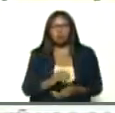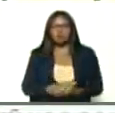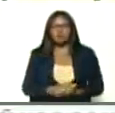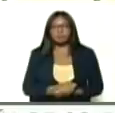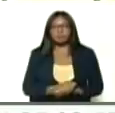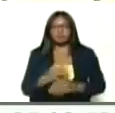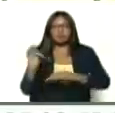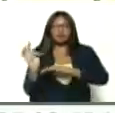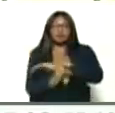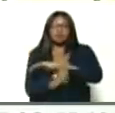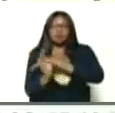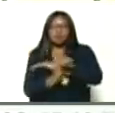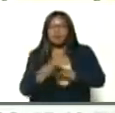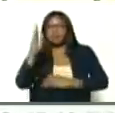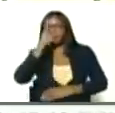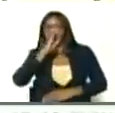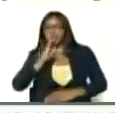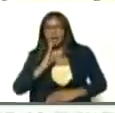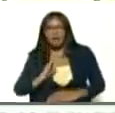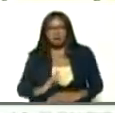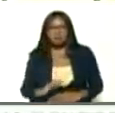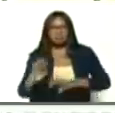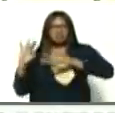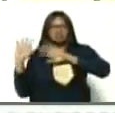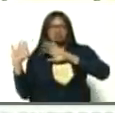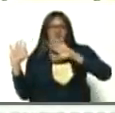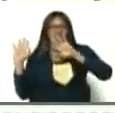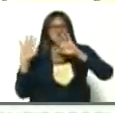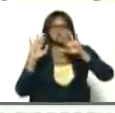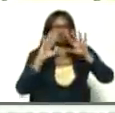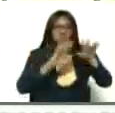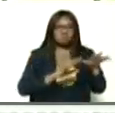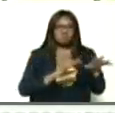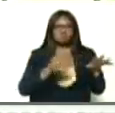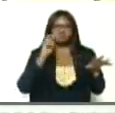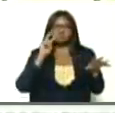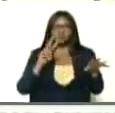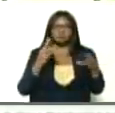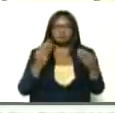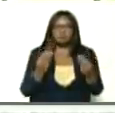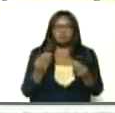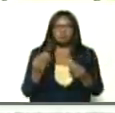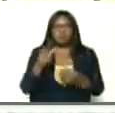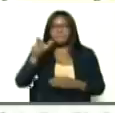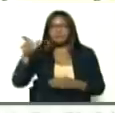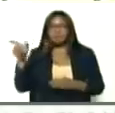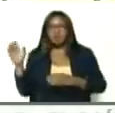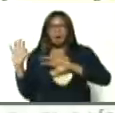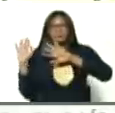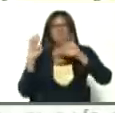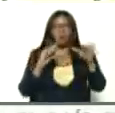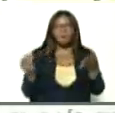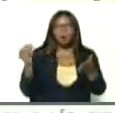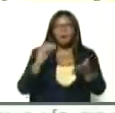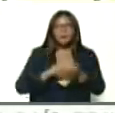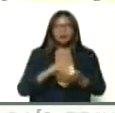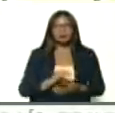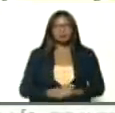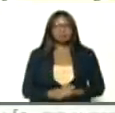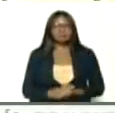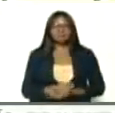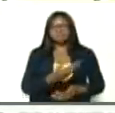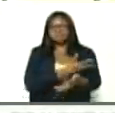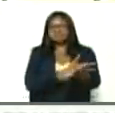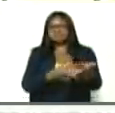frontera del Brasil, estuvimos viendo el regreso por miles,